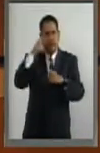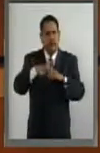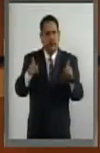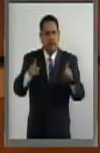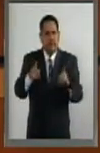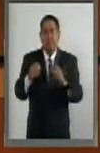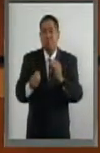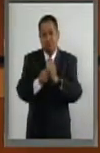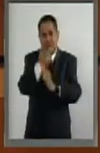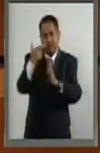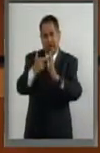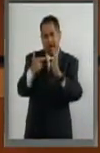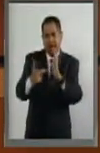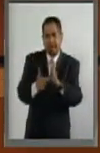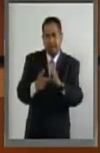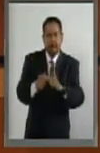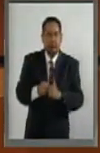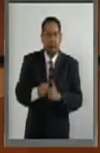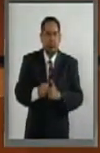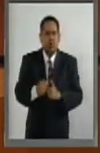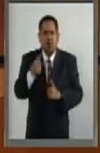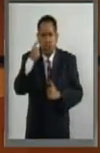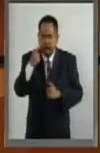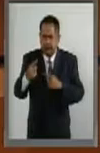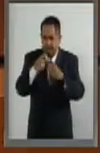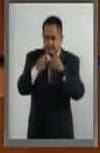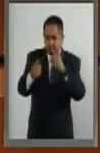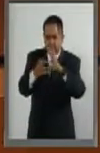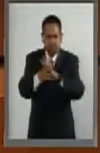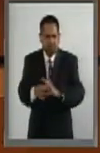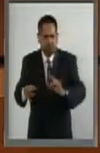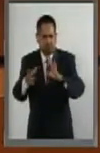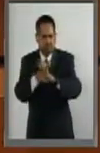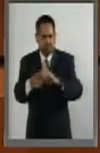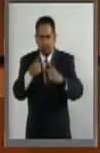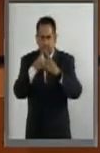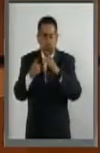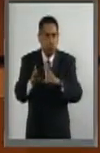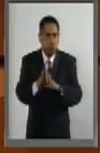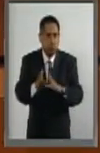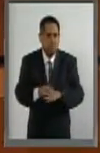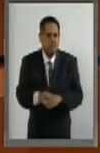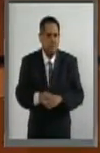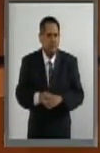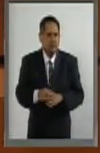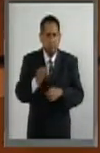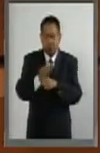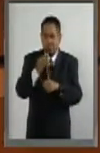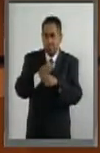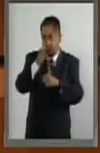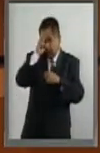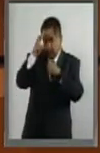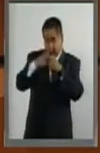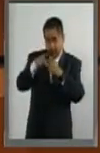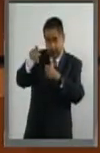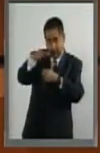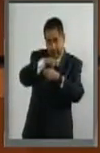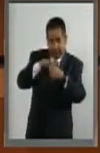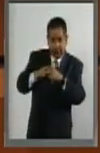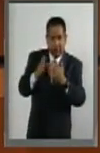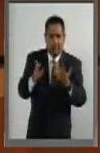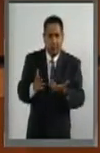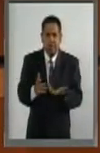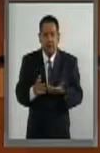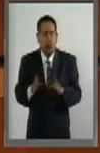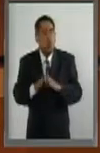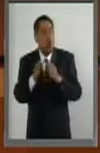reglas. Esta renegociación ha tardado mucho. Sin duda, los tiempos que hoy vive la Unión Europea no dan